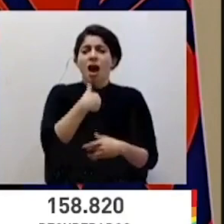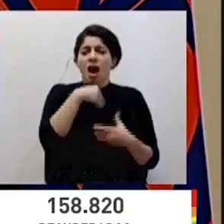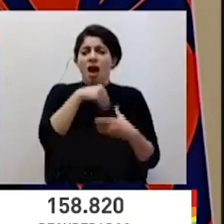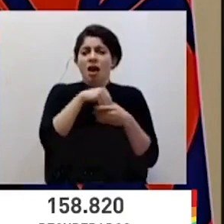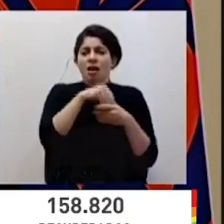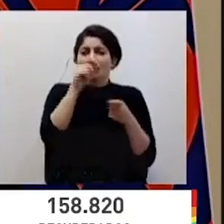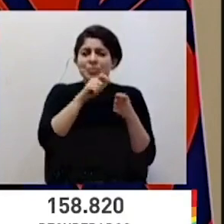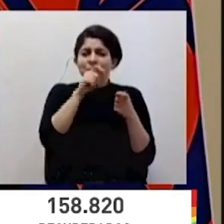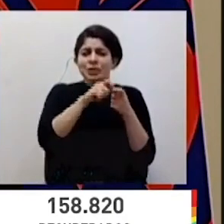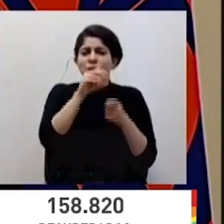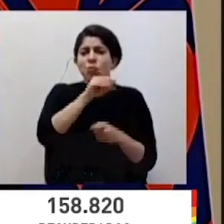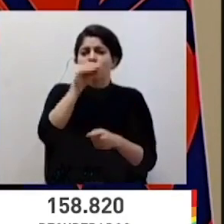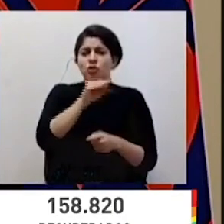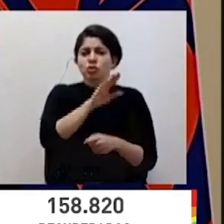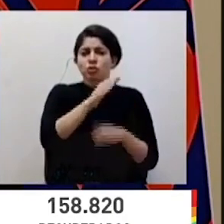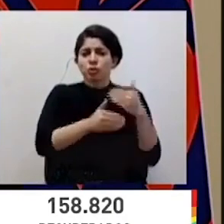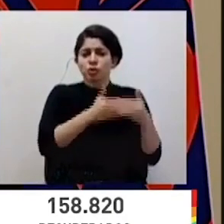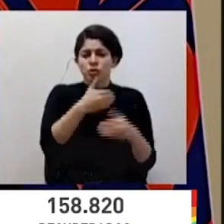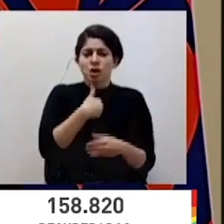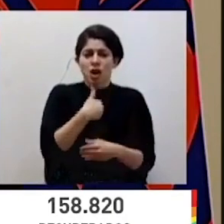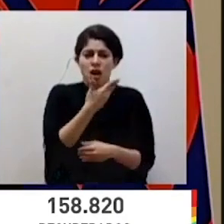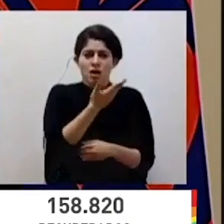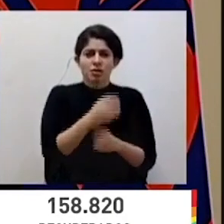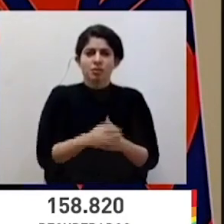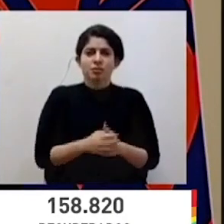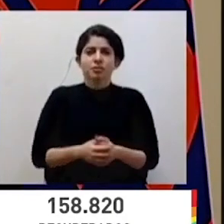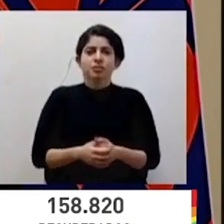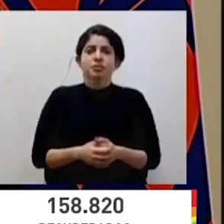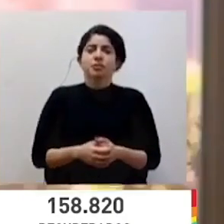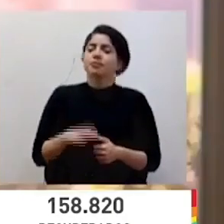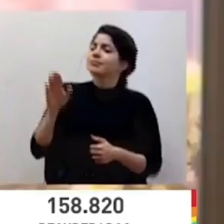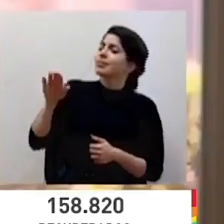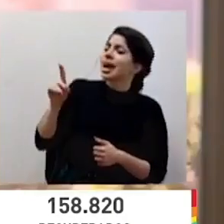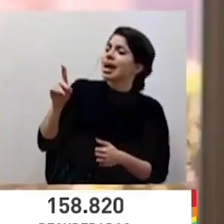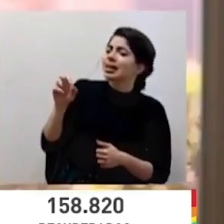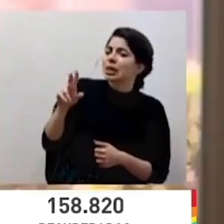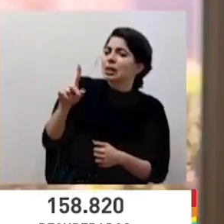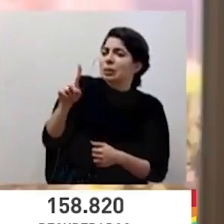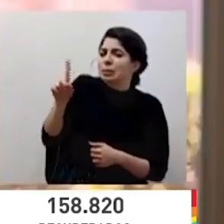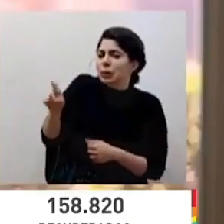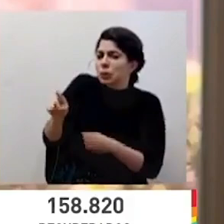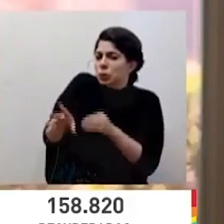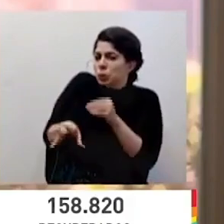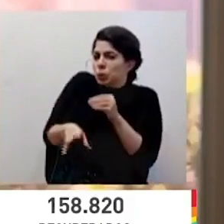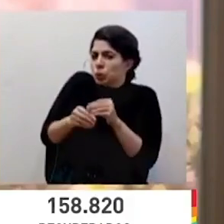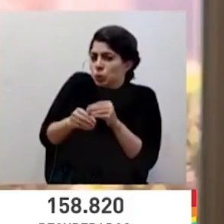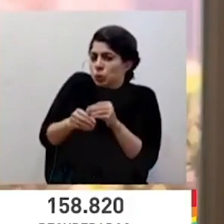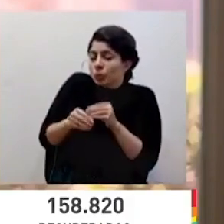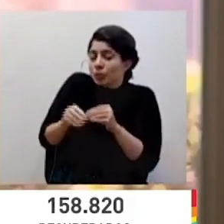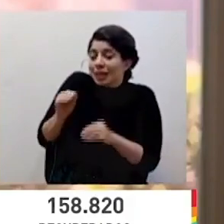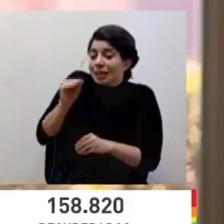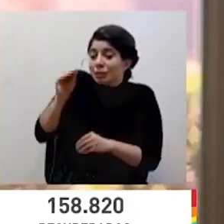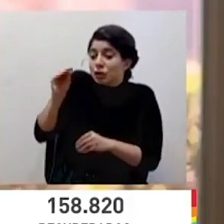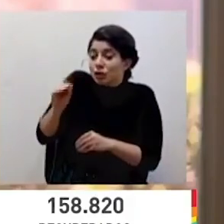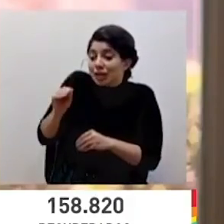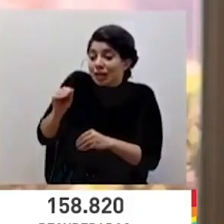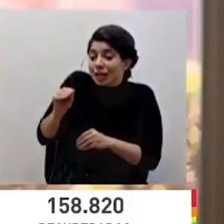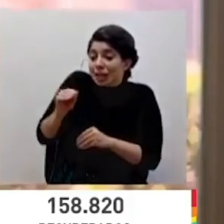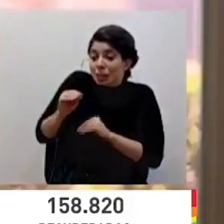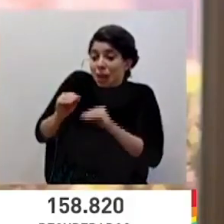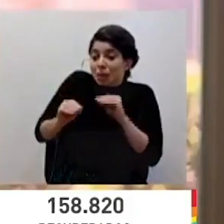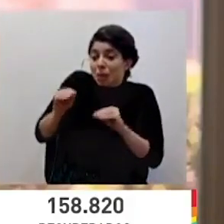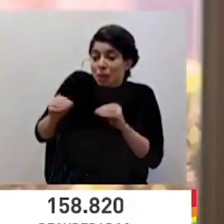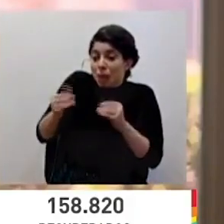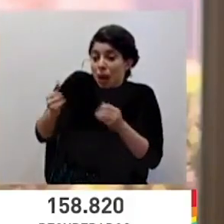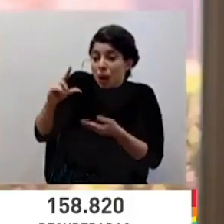específicos de avance del proceso. Don Alexander, una consulta adicional. Con la tasa de contagio en su nivel